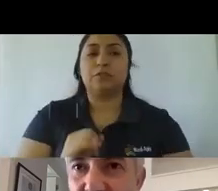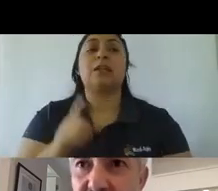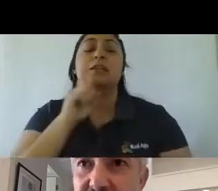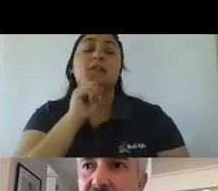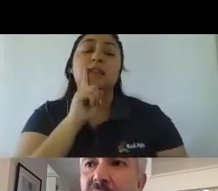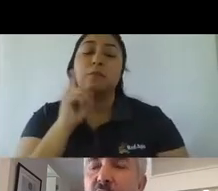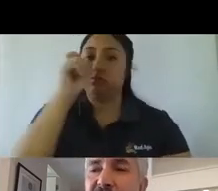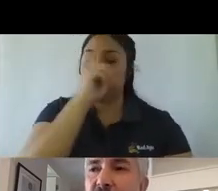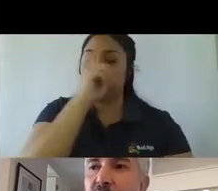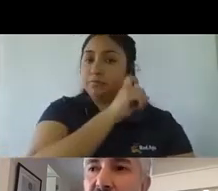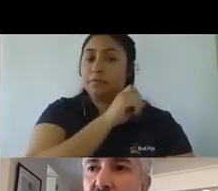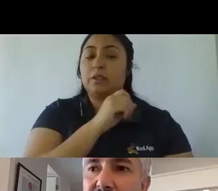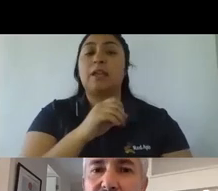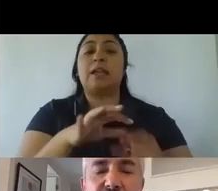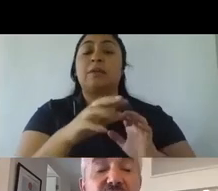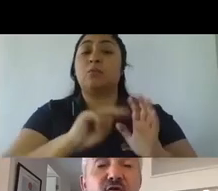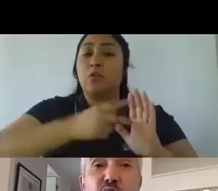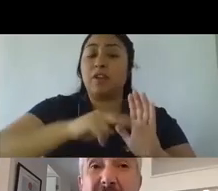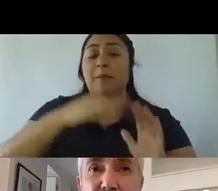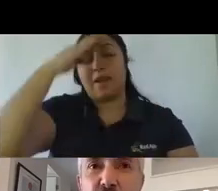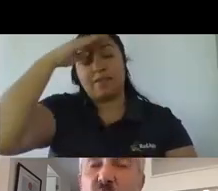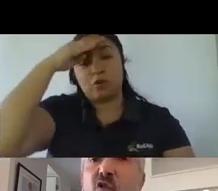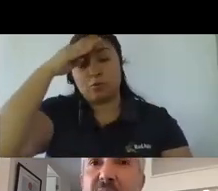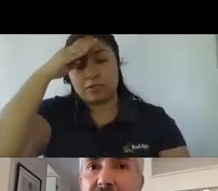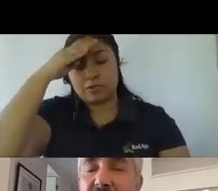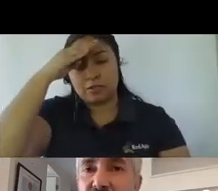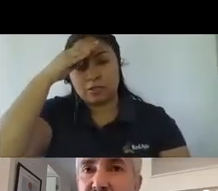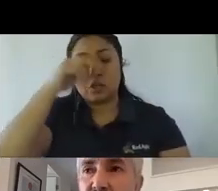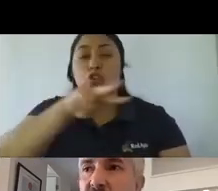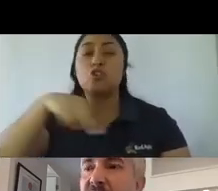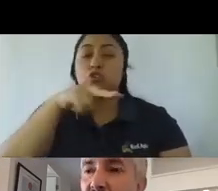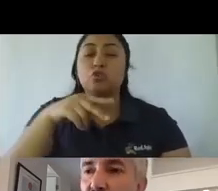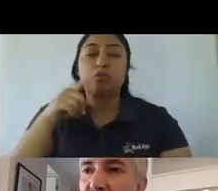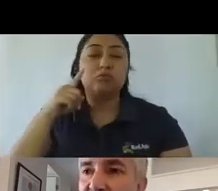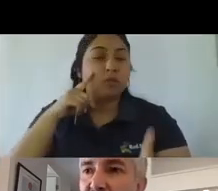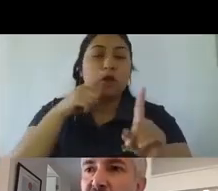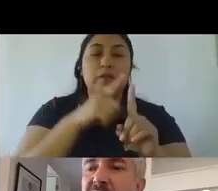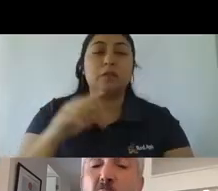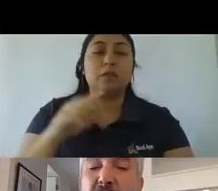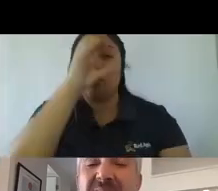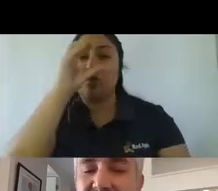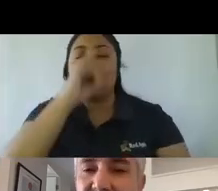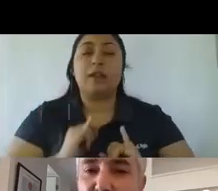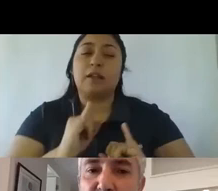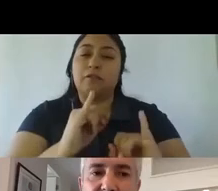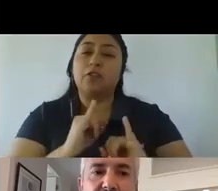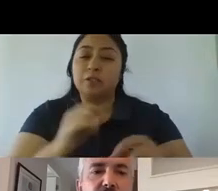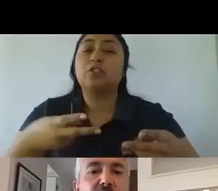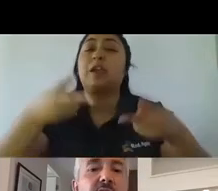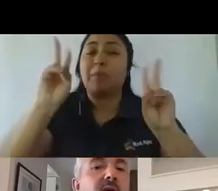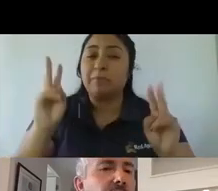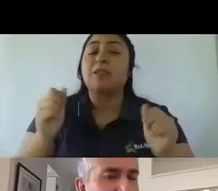de confianza lo que estamos buscando es informarnos o buscar aquella información que alguna manera me permita con veracidad tomar